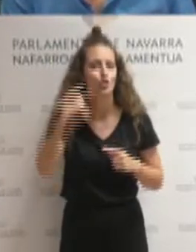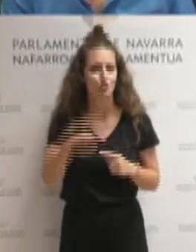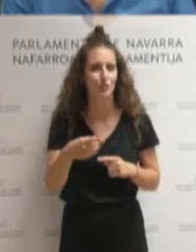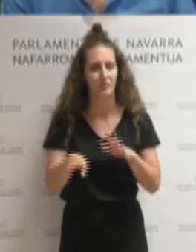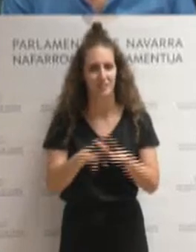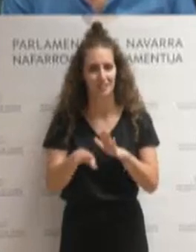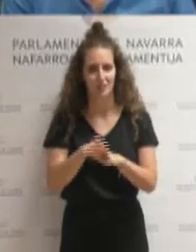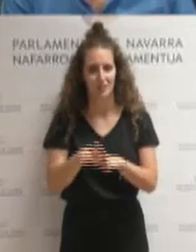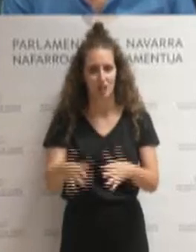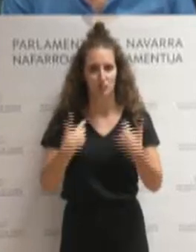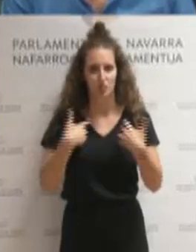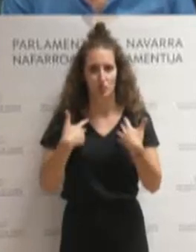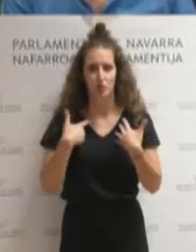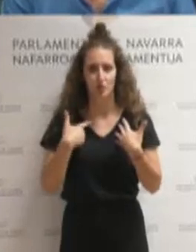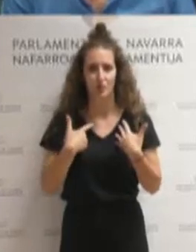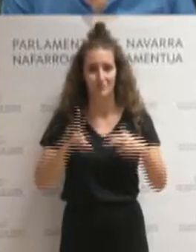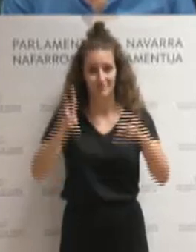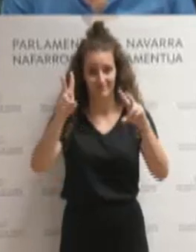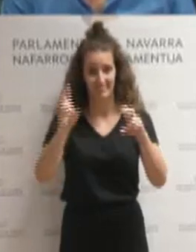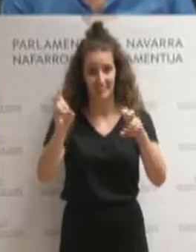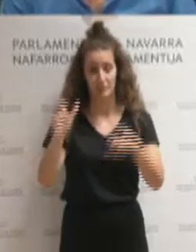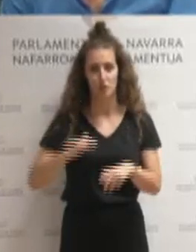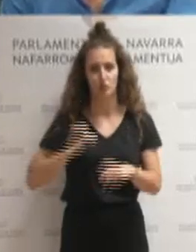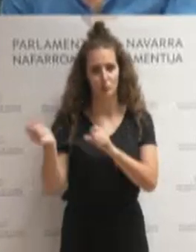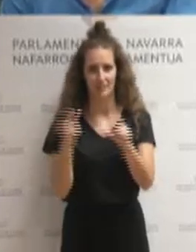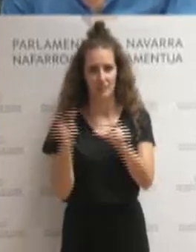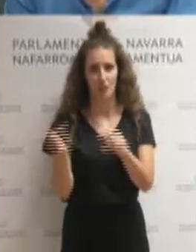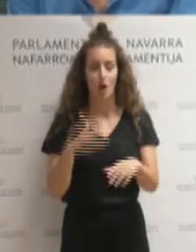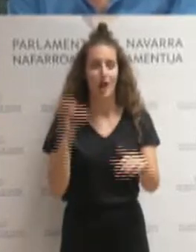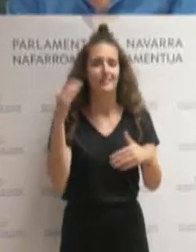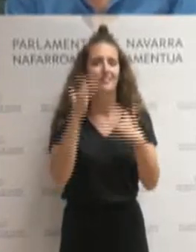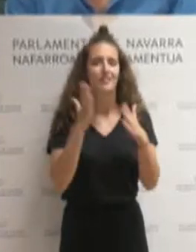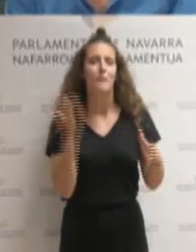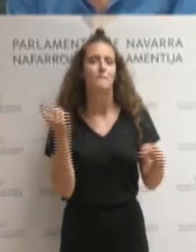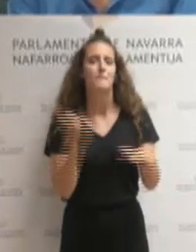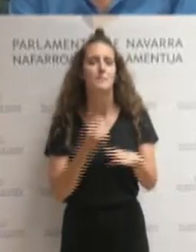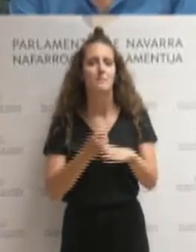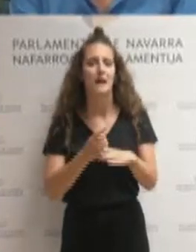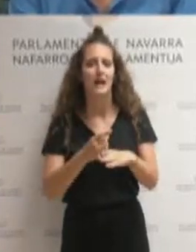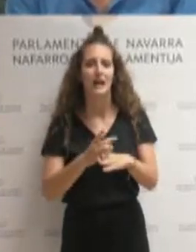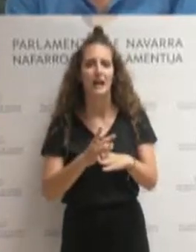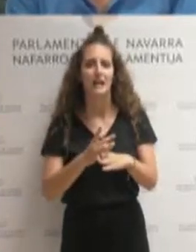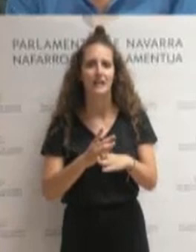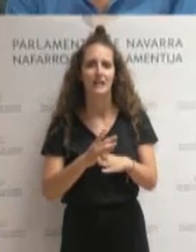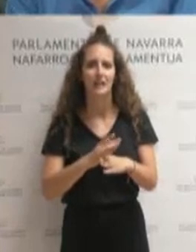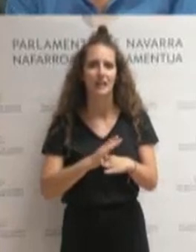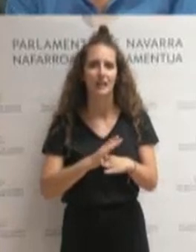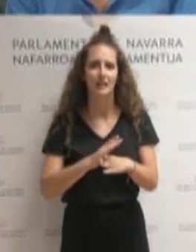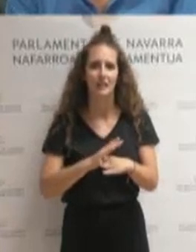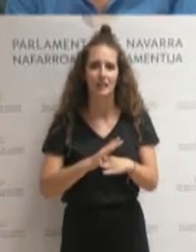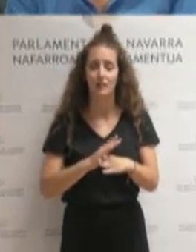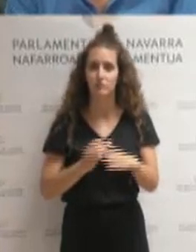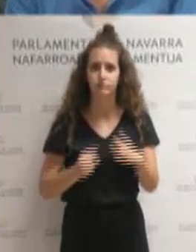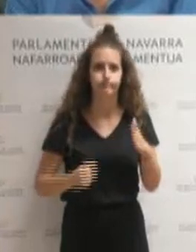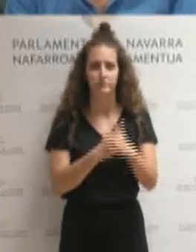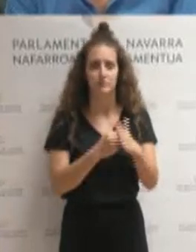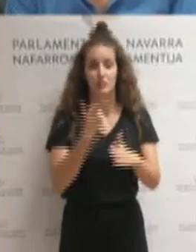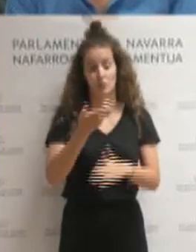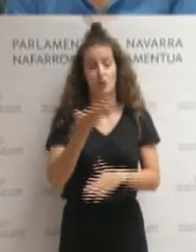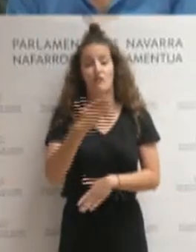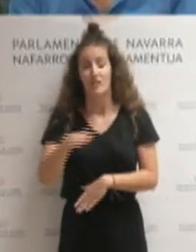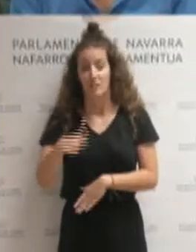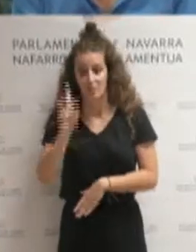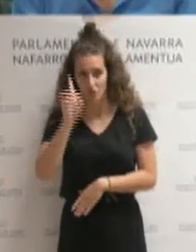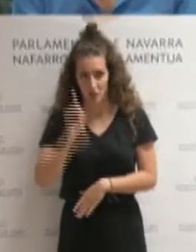en materia de hospitalización, de una atención primaria saturada, de número de fallecimientos, desgraciadamente también.